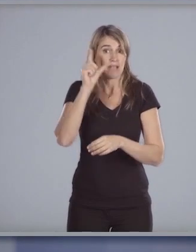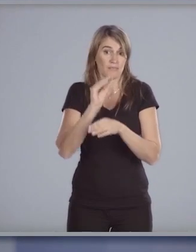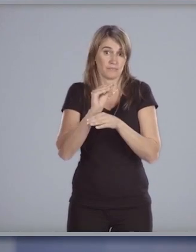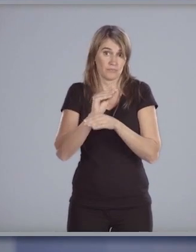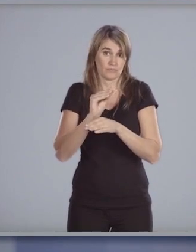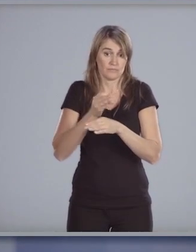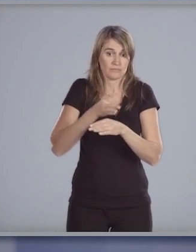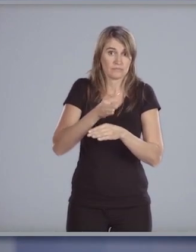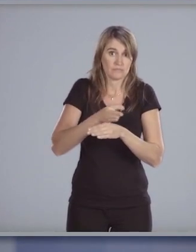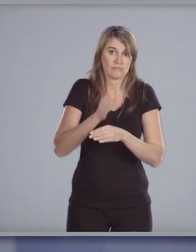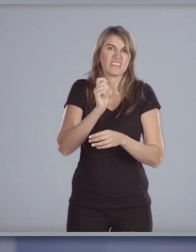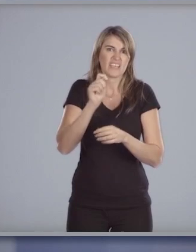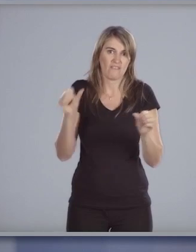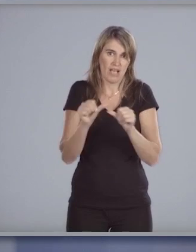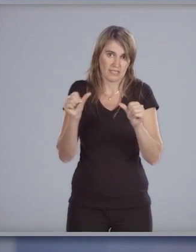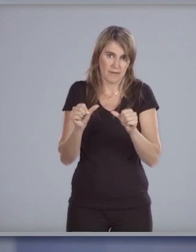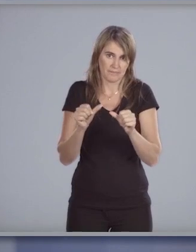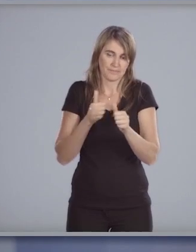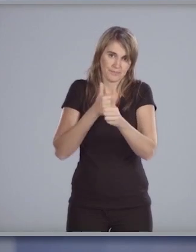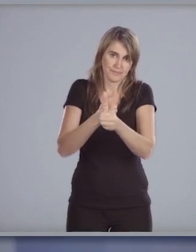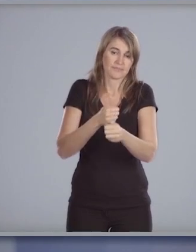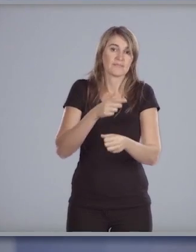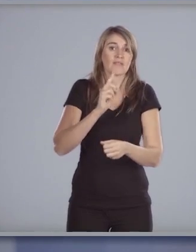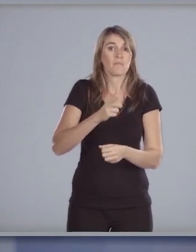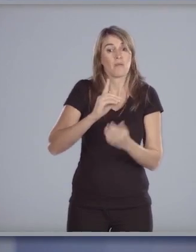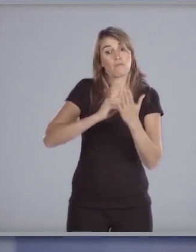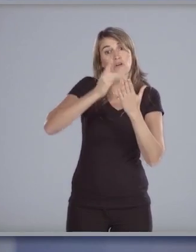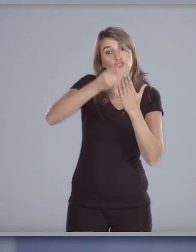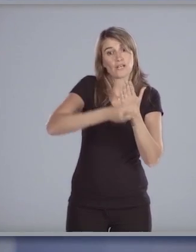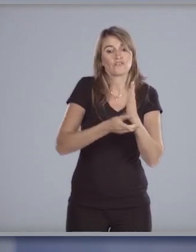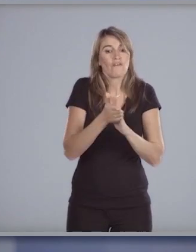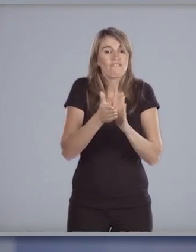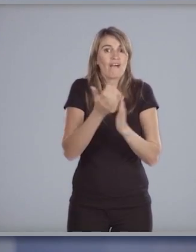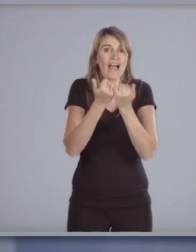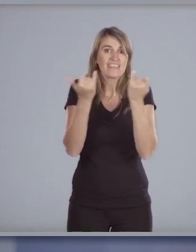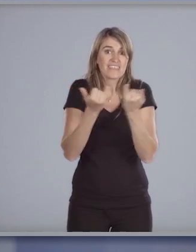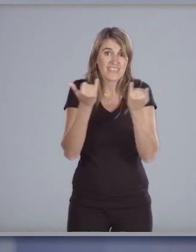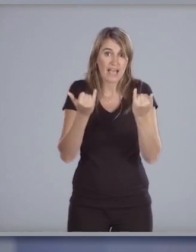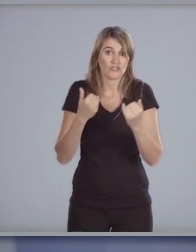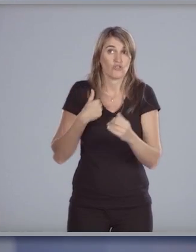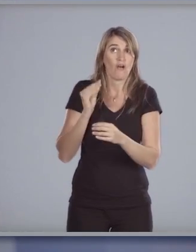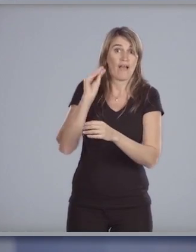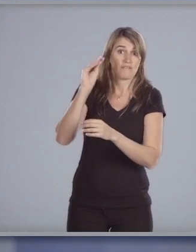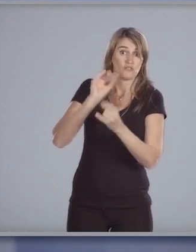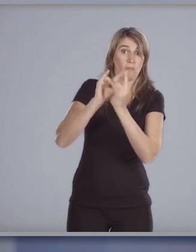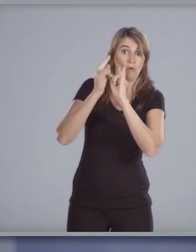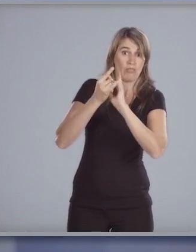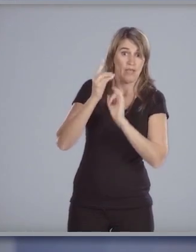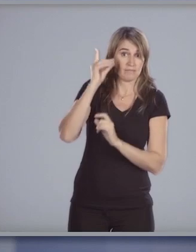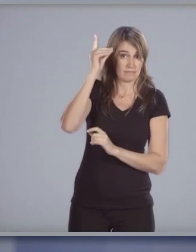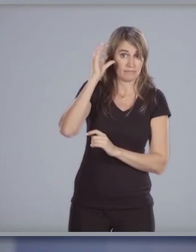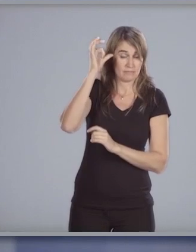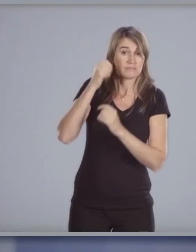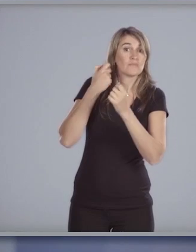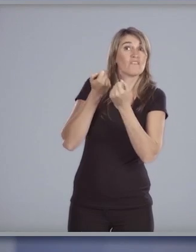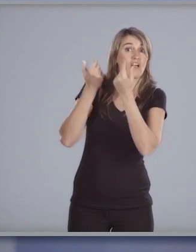a las personas que las realizan entre los proyectos que en el correr de los próximos días remitiremos al poder legislativo